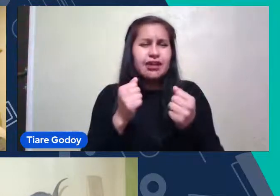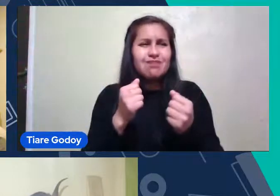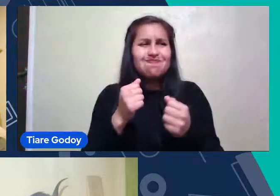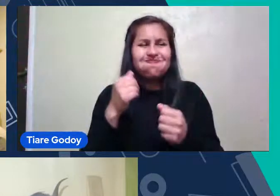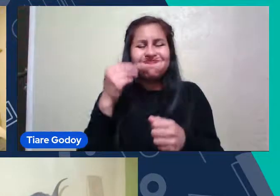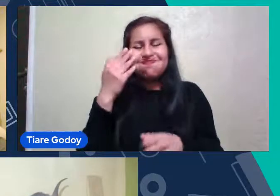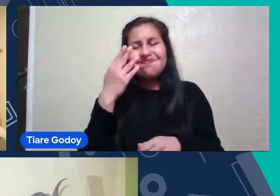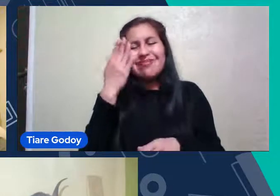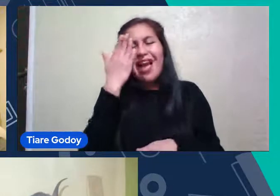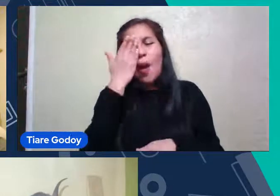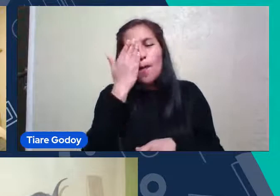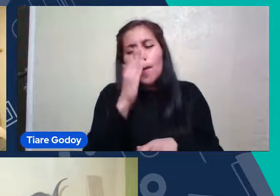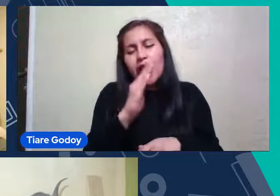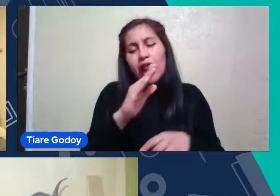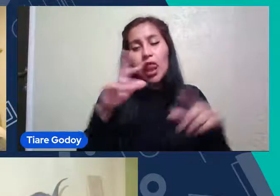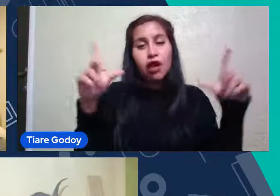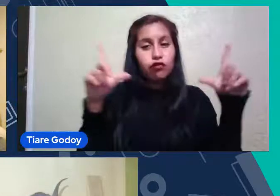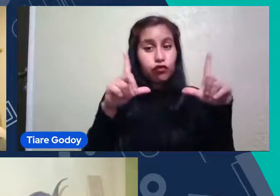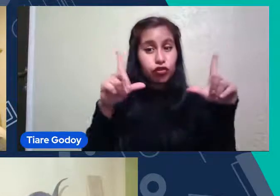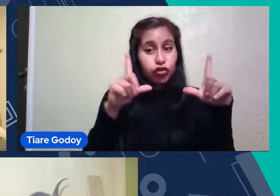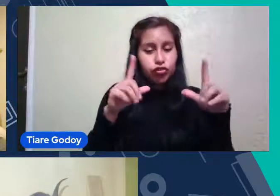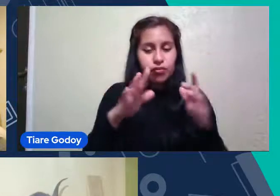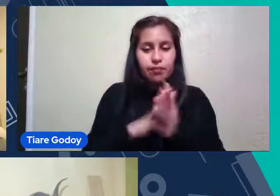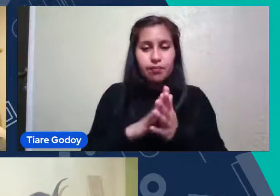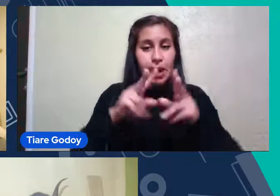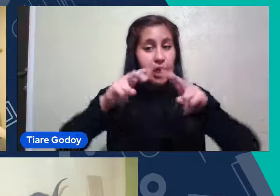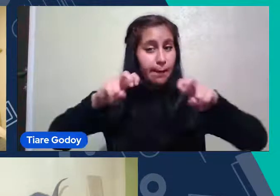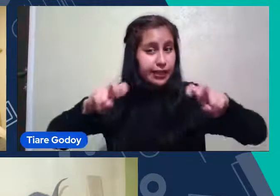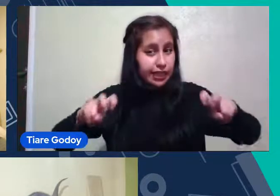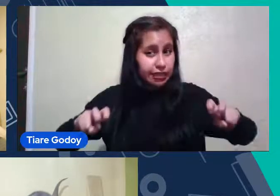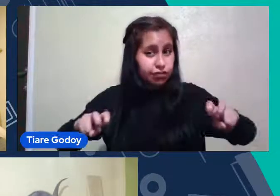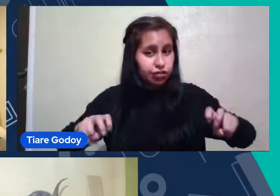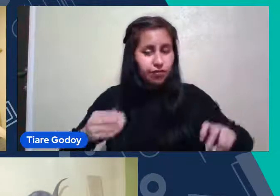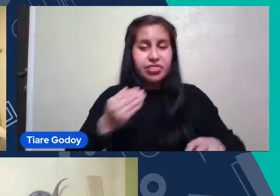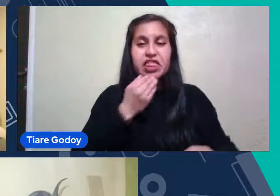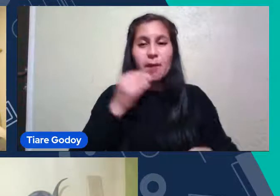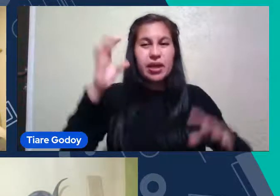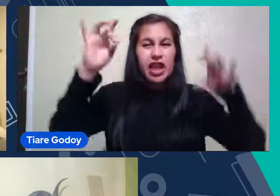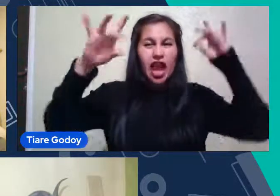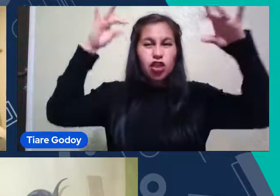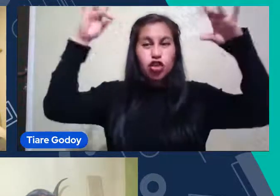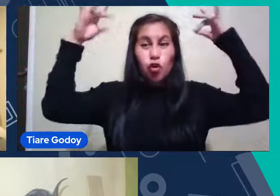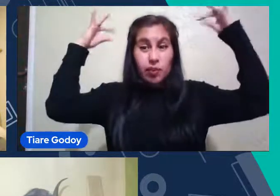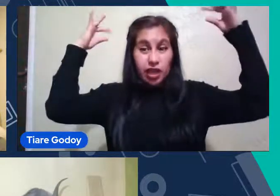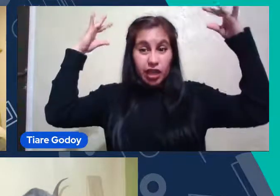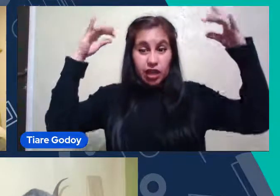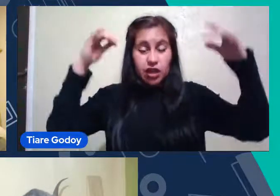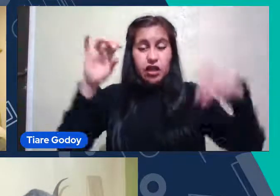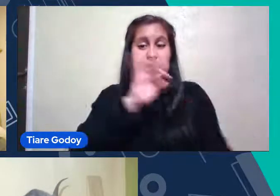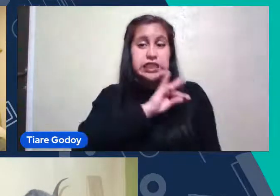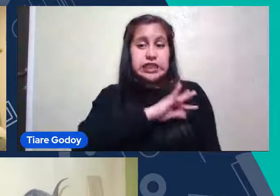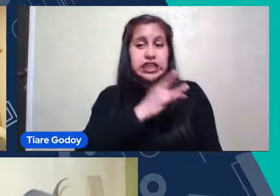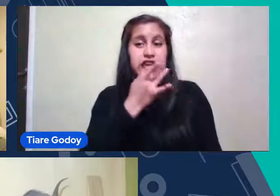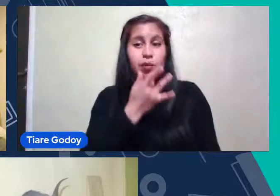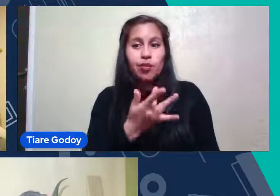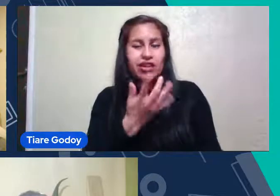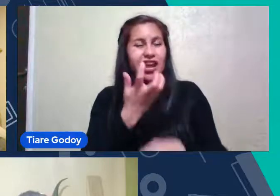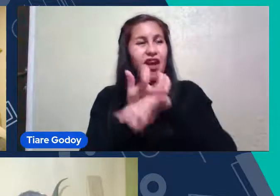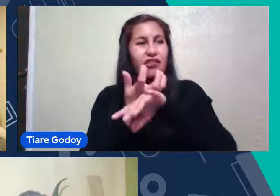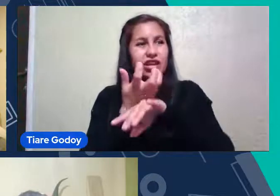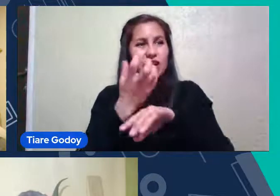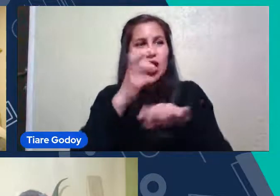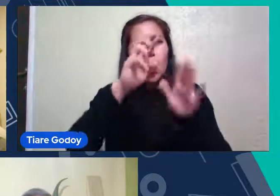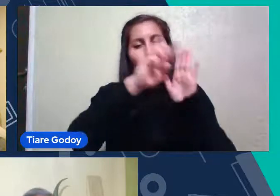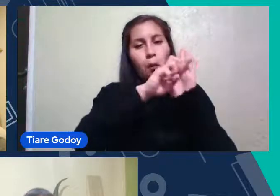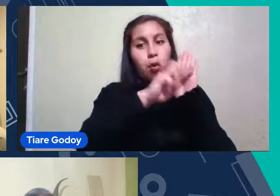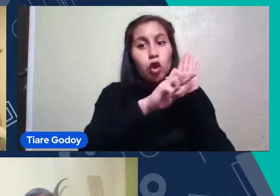Y Es En Particular Dañino Para La Astronomía En Chile Porque Vienen Varios Proyectos Astronómicos